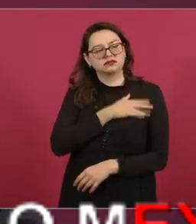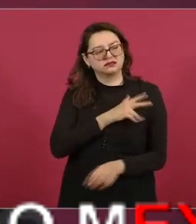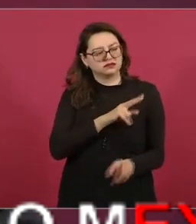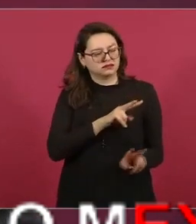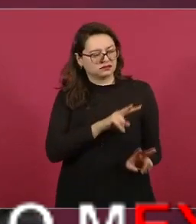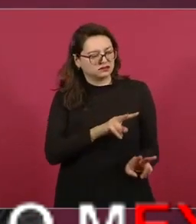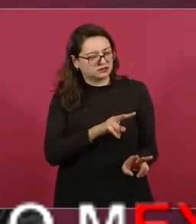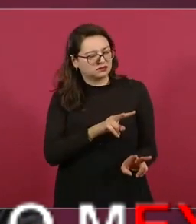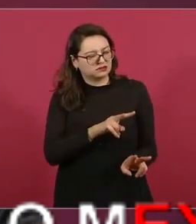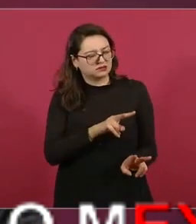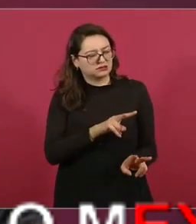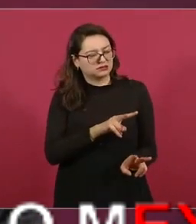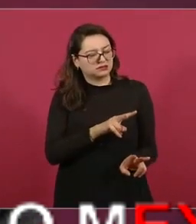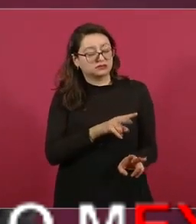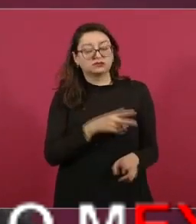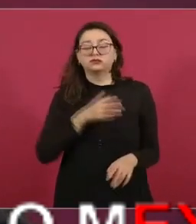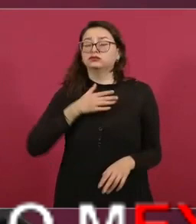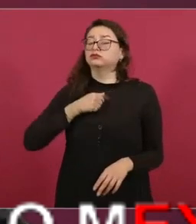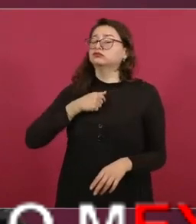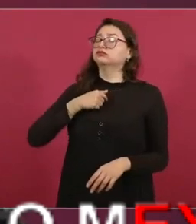gentes de bien